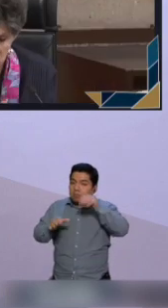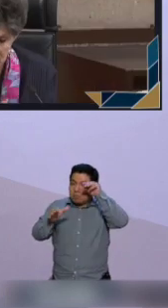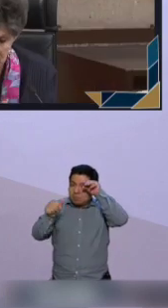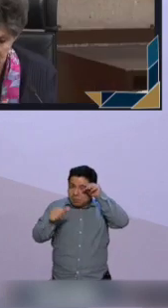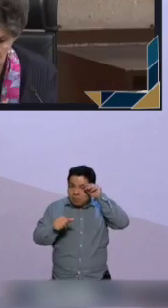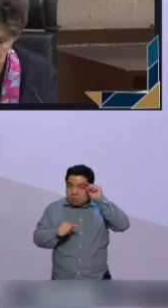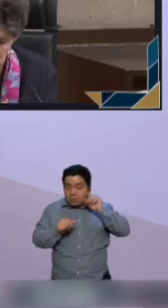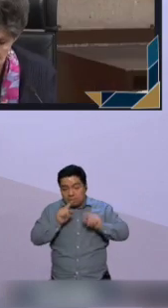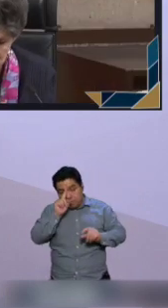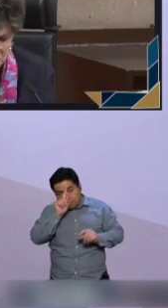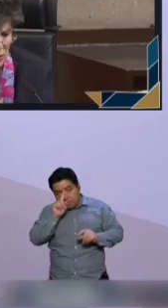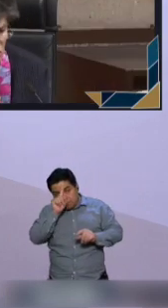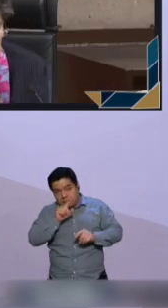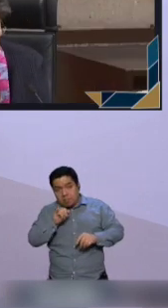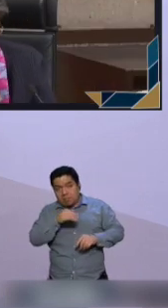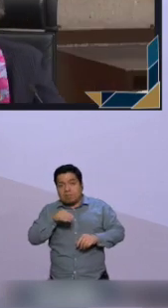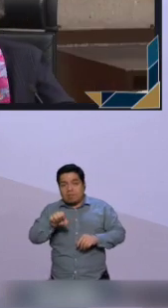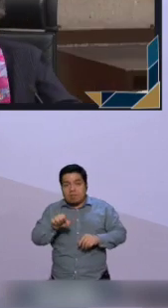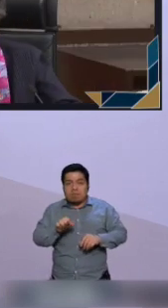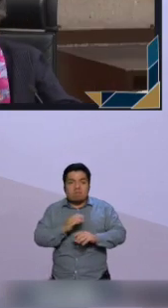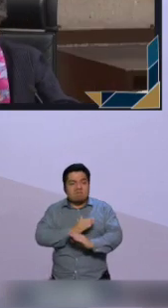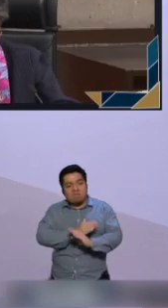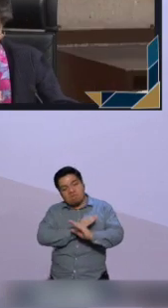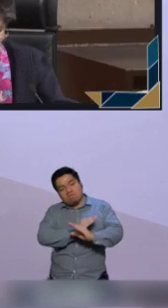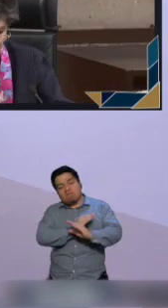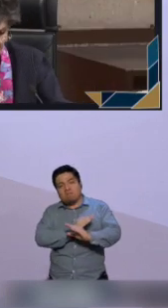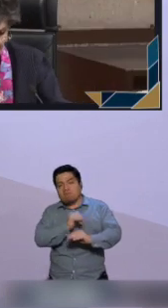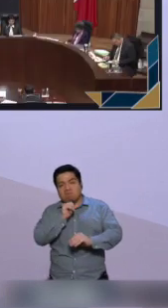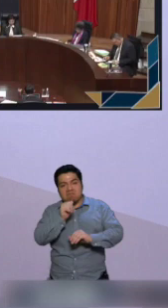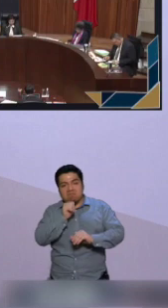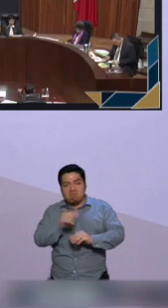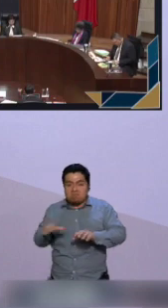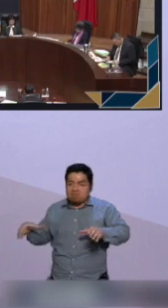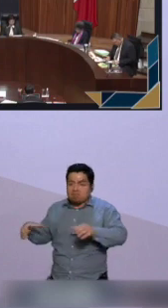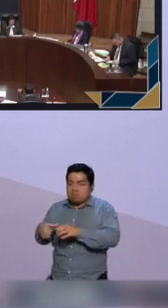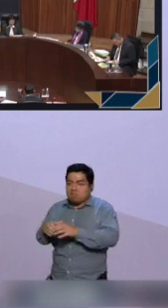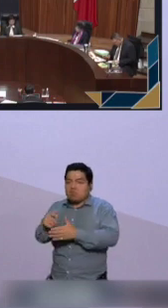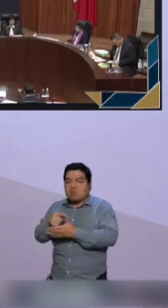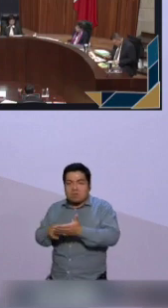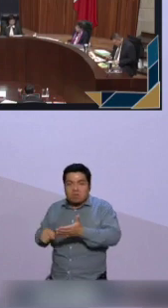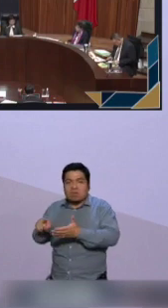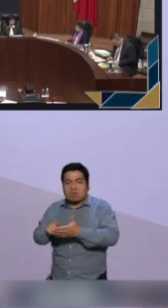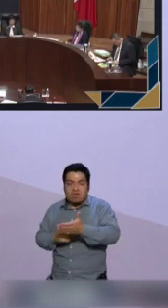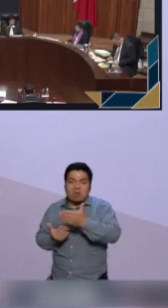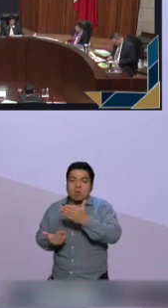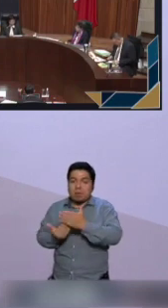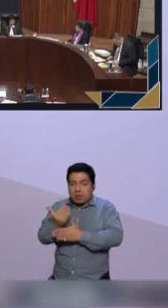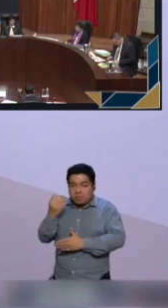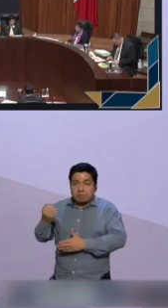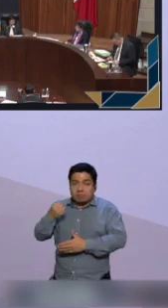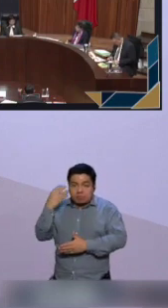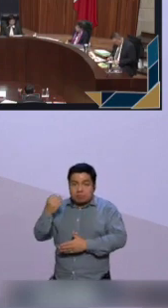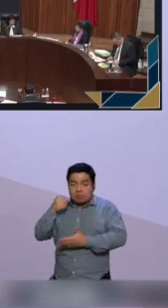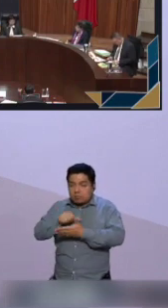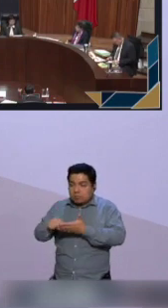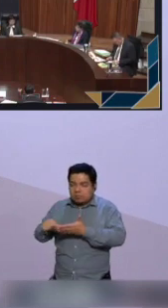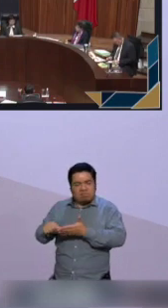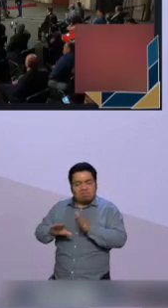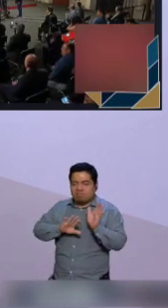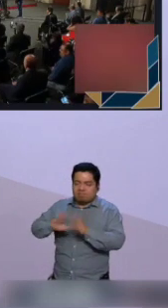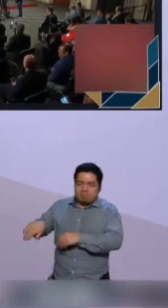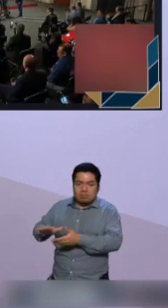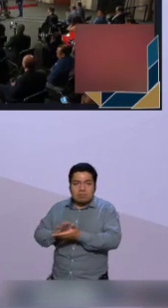emitido por el Consejo General del INE, con que se rechaza la propuesta del bloque opositor de suspender las conferencias mañaneras del presidente López Obrador.